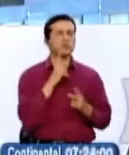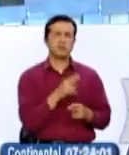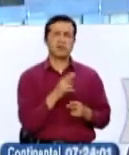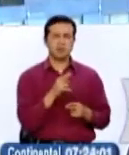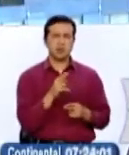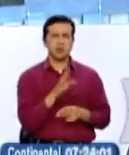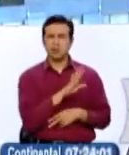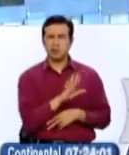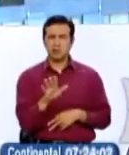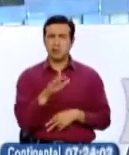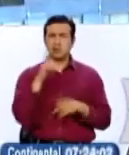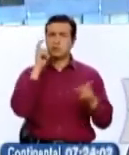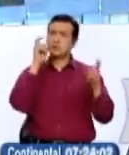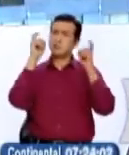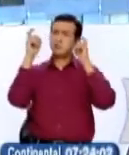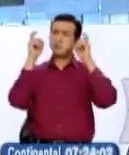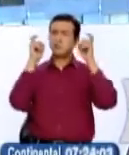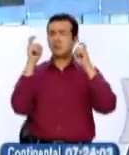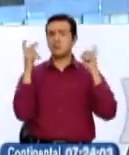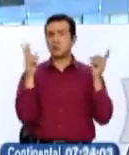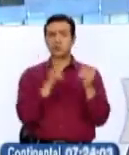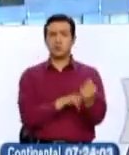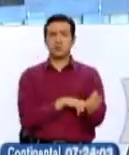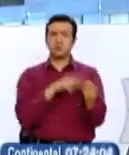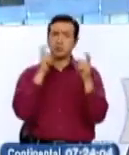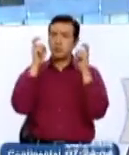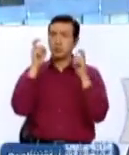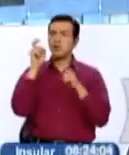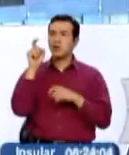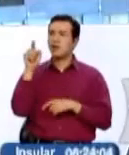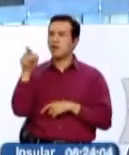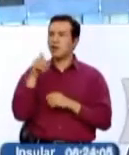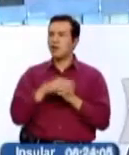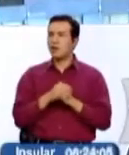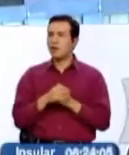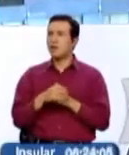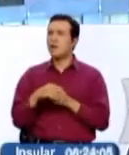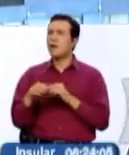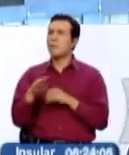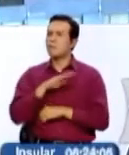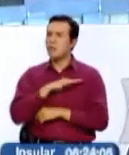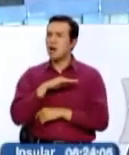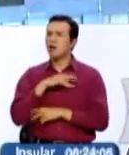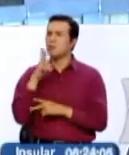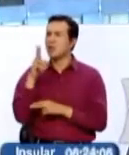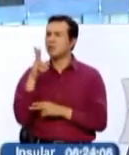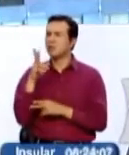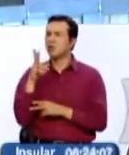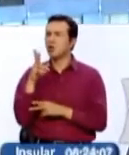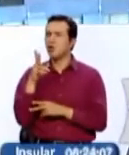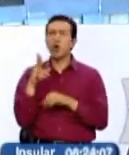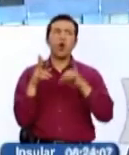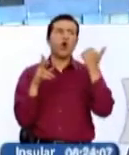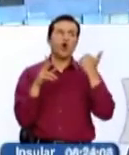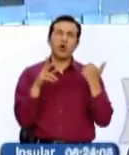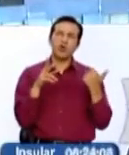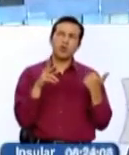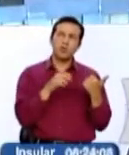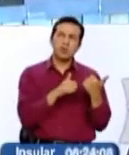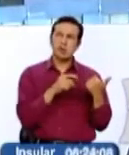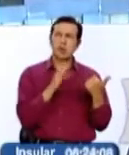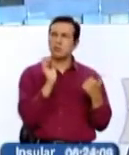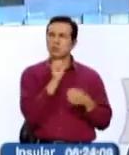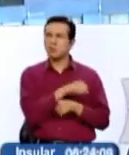les queda bien gobernar con los malos conocidos y no por los buenos por conocer. Me parece que el asunto, por ejemplo, del señor Pablo